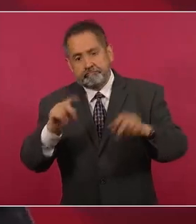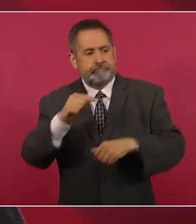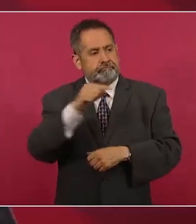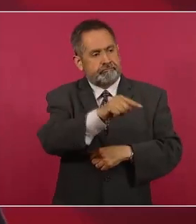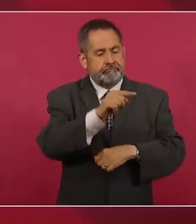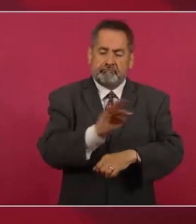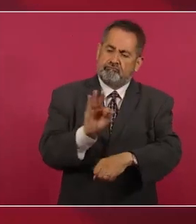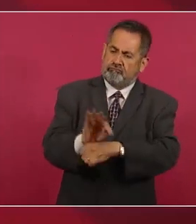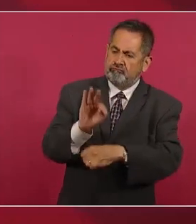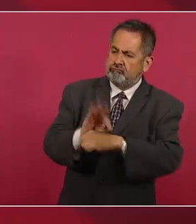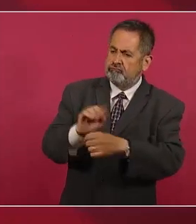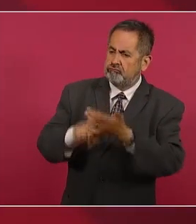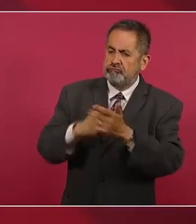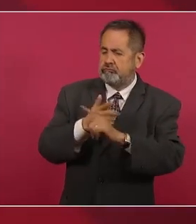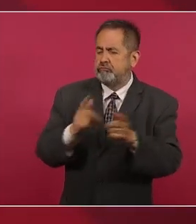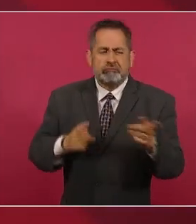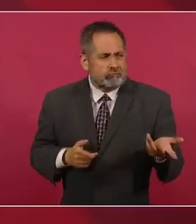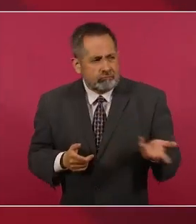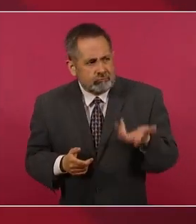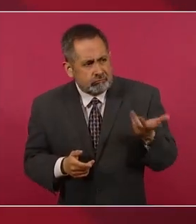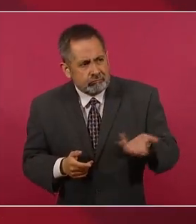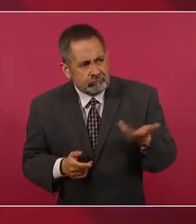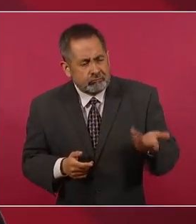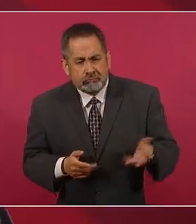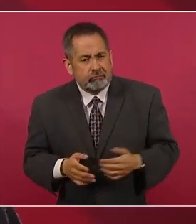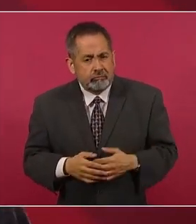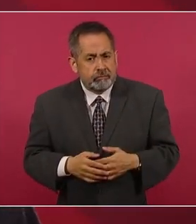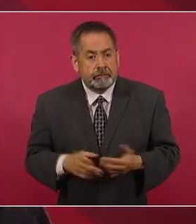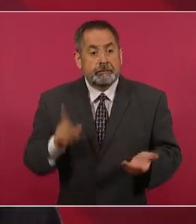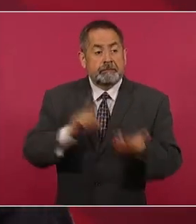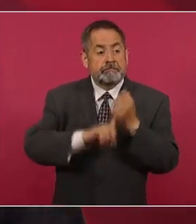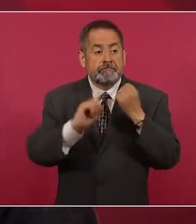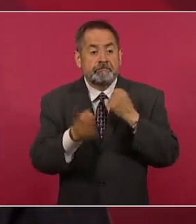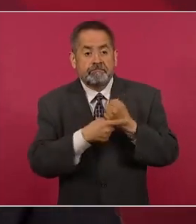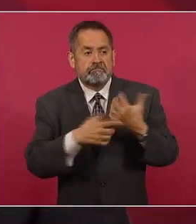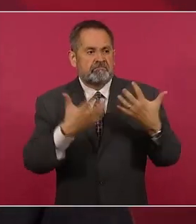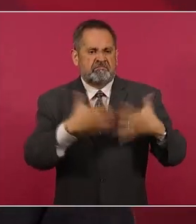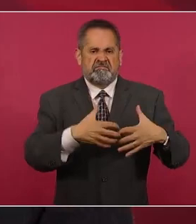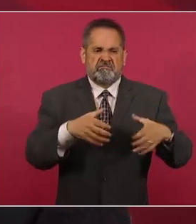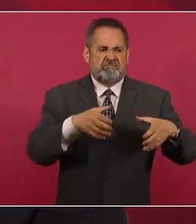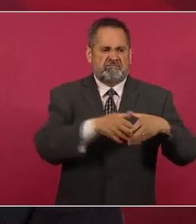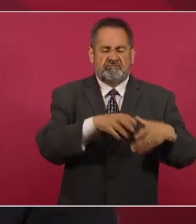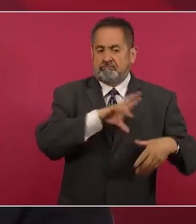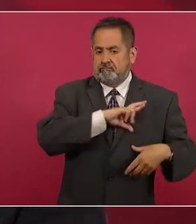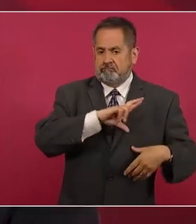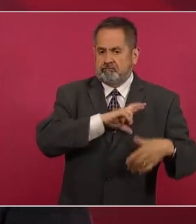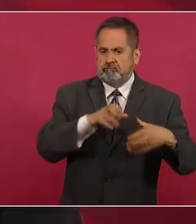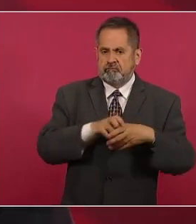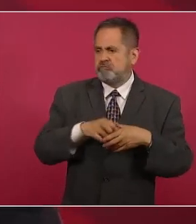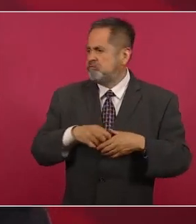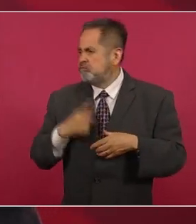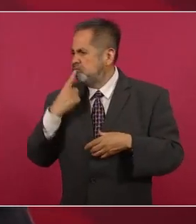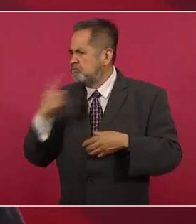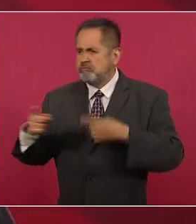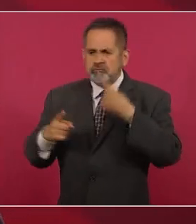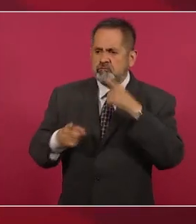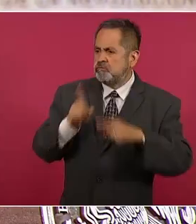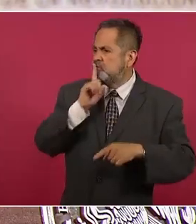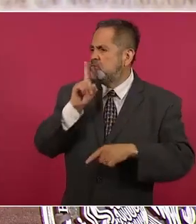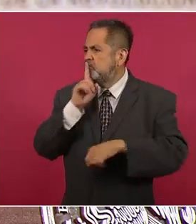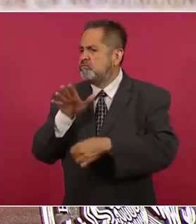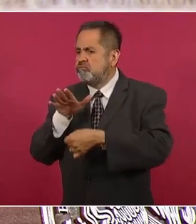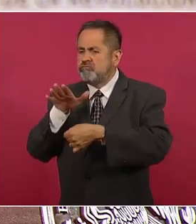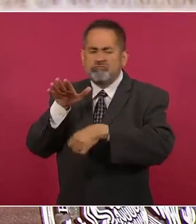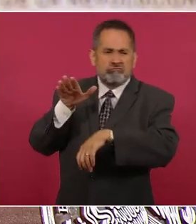libertades y hay también poderosas corporaciones privadas que pretenden acallar la crítica que